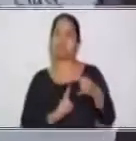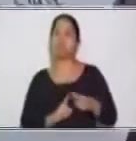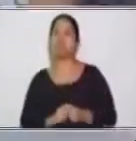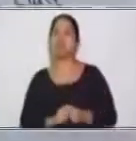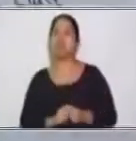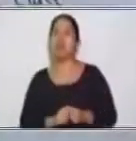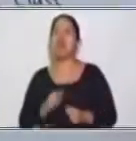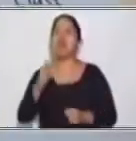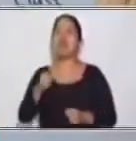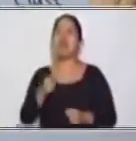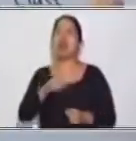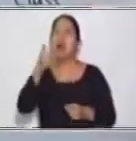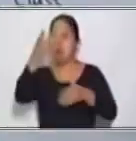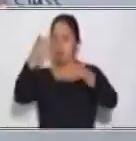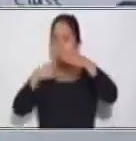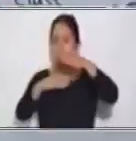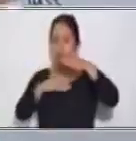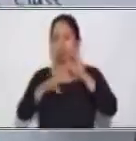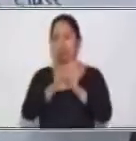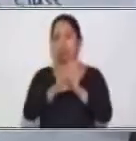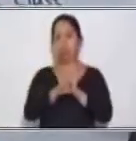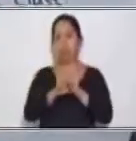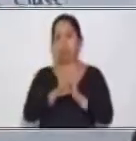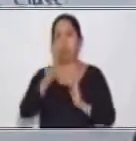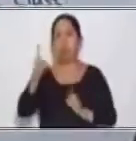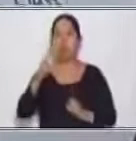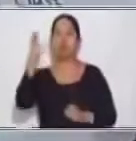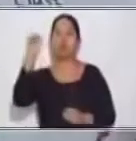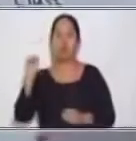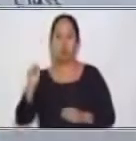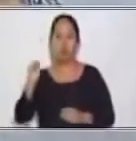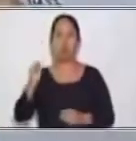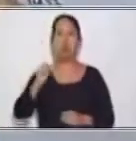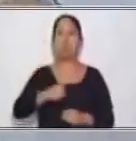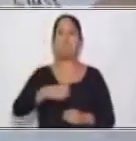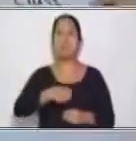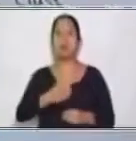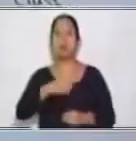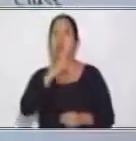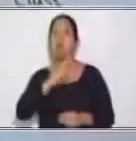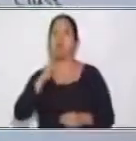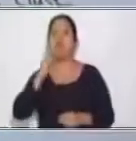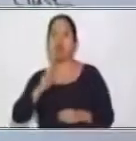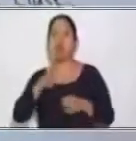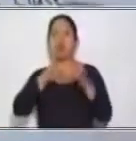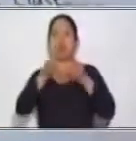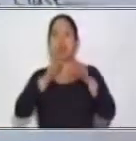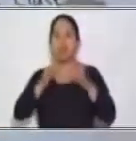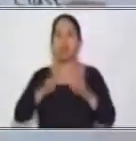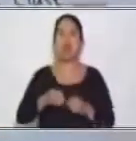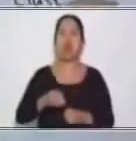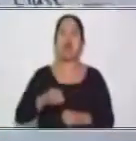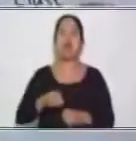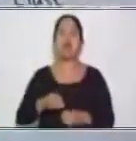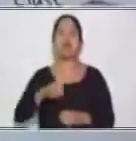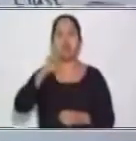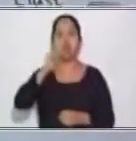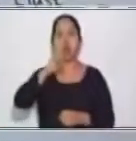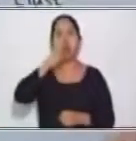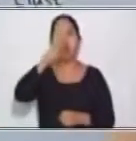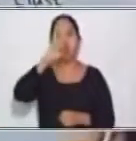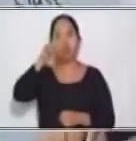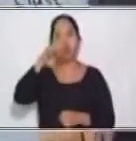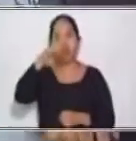sujeto, que en todo caso va a ser el profesor. Explica va a ser el verbo. Y por último, la nueva clase va a ser el objeto.